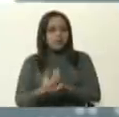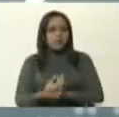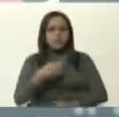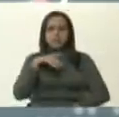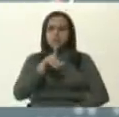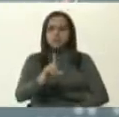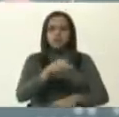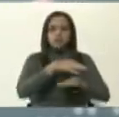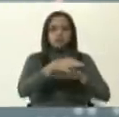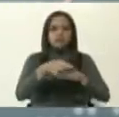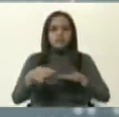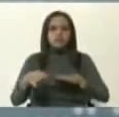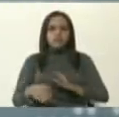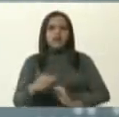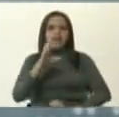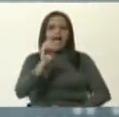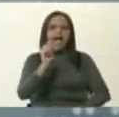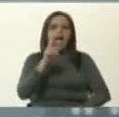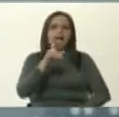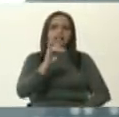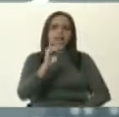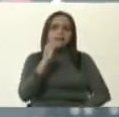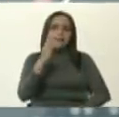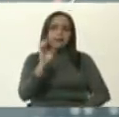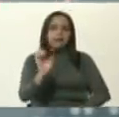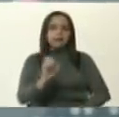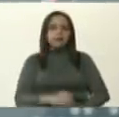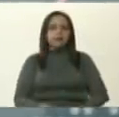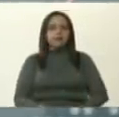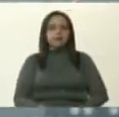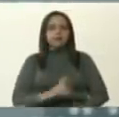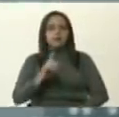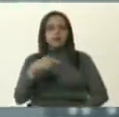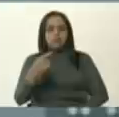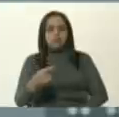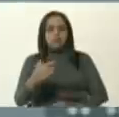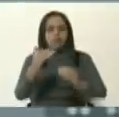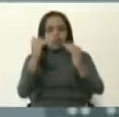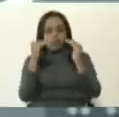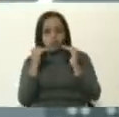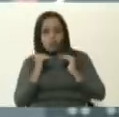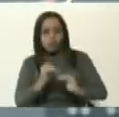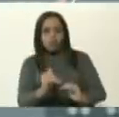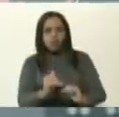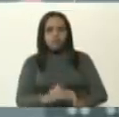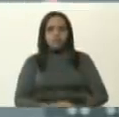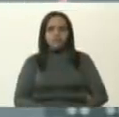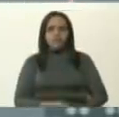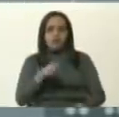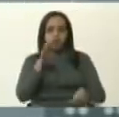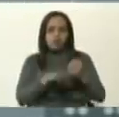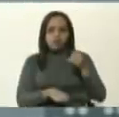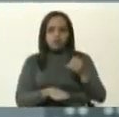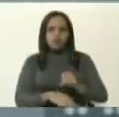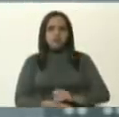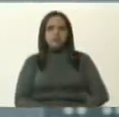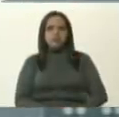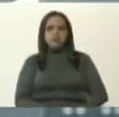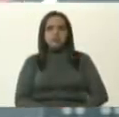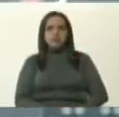municipio Caribe. Después, finalmente, tenemos el último de los